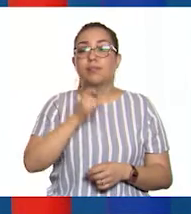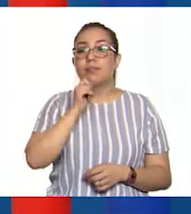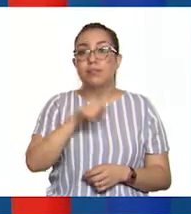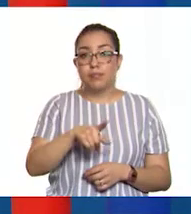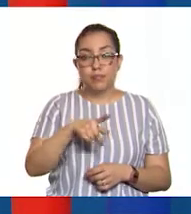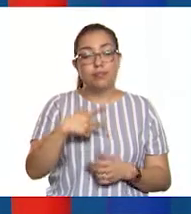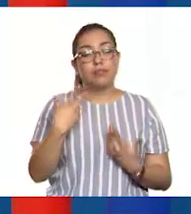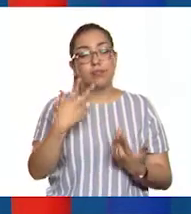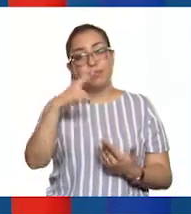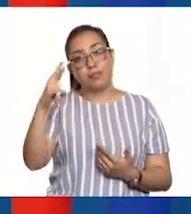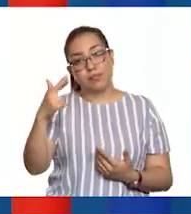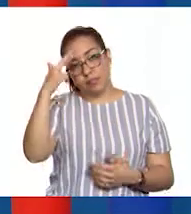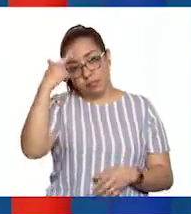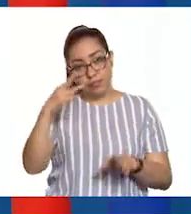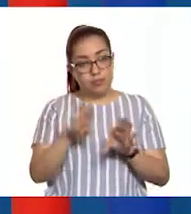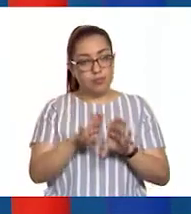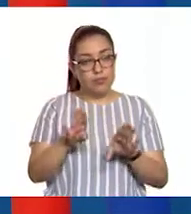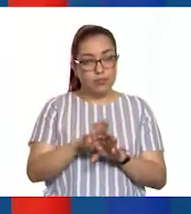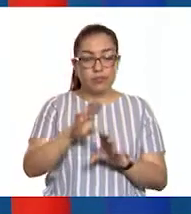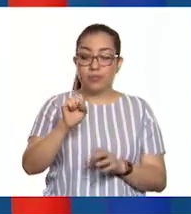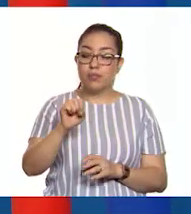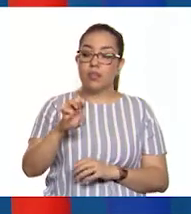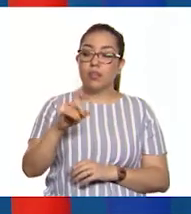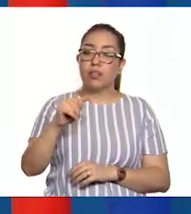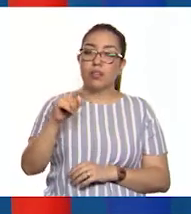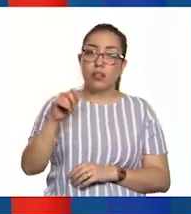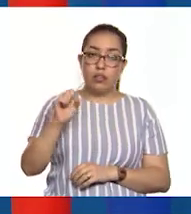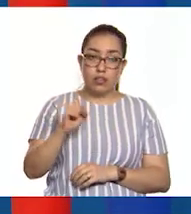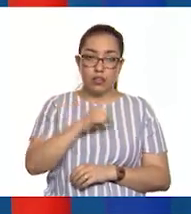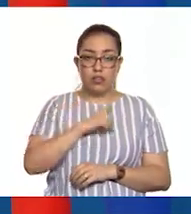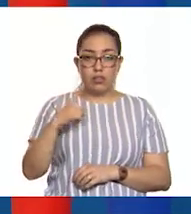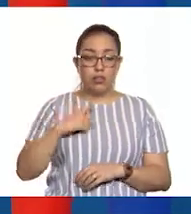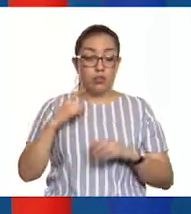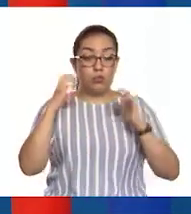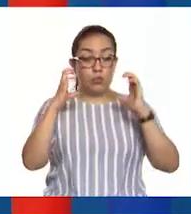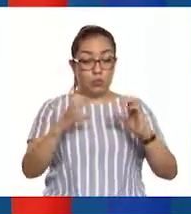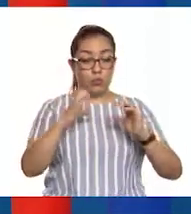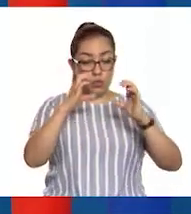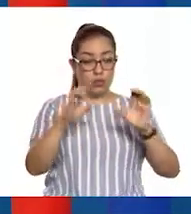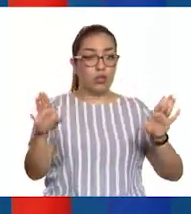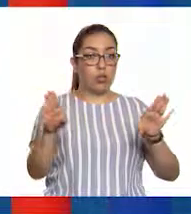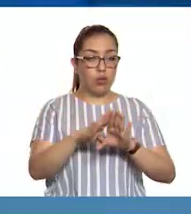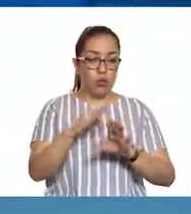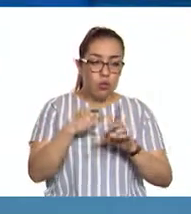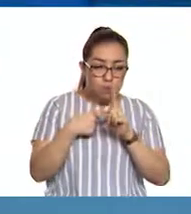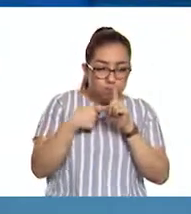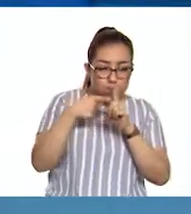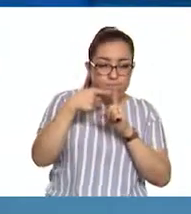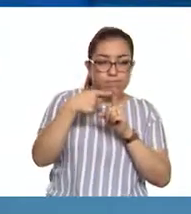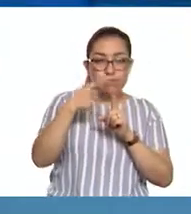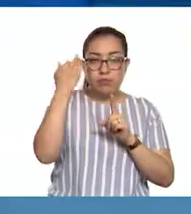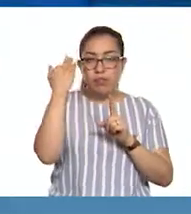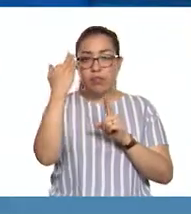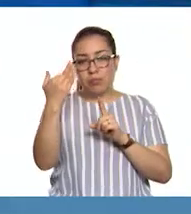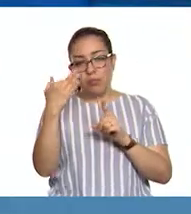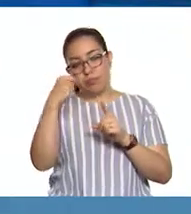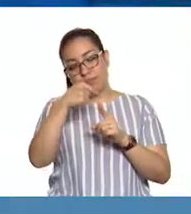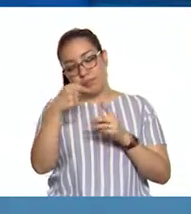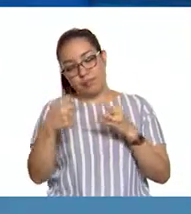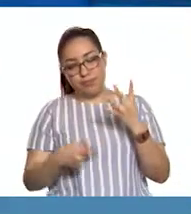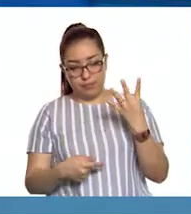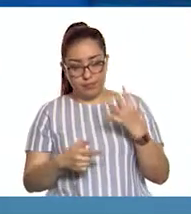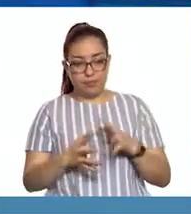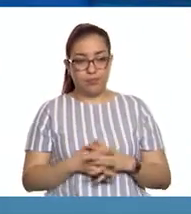las setas, considerando la temperatura, el tiempo y la acción de hongos y bacterias. En un principio pudiera